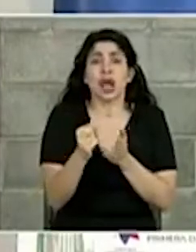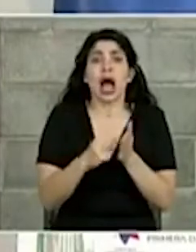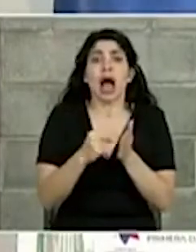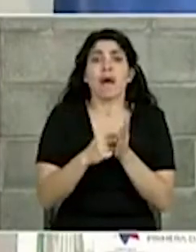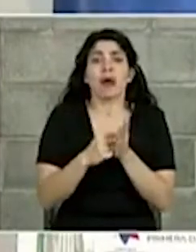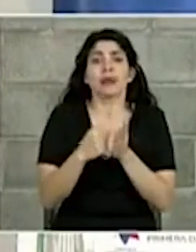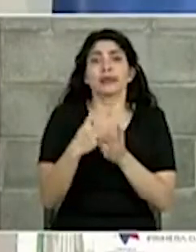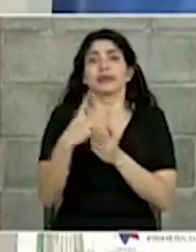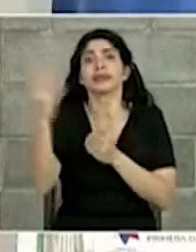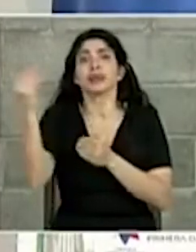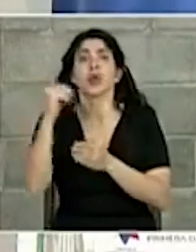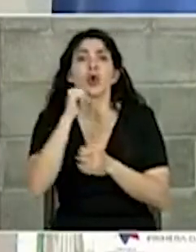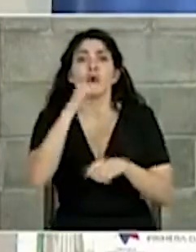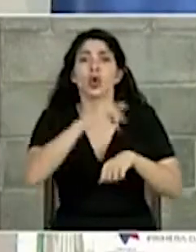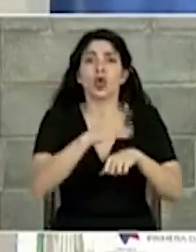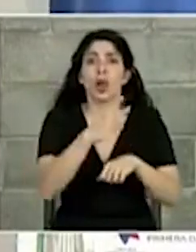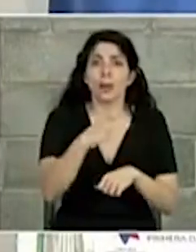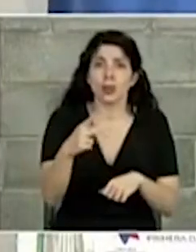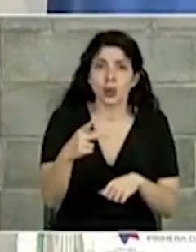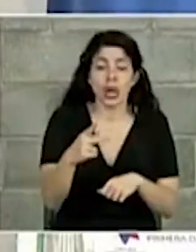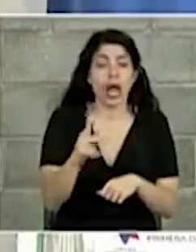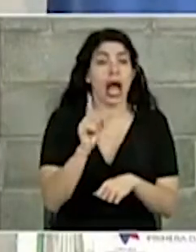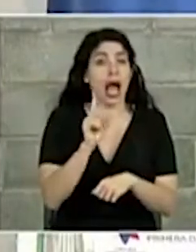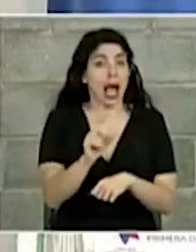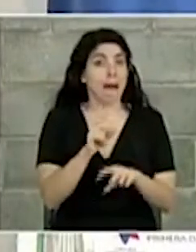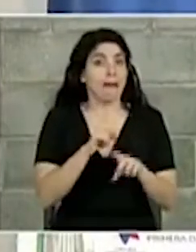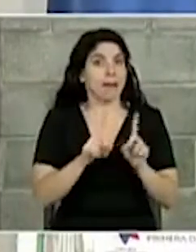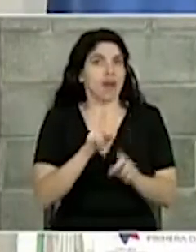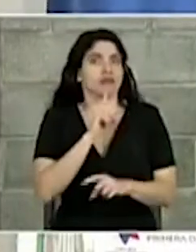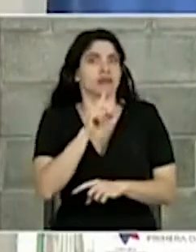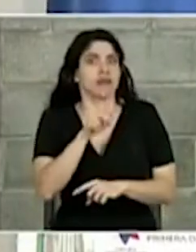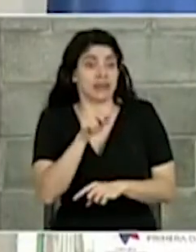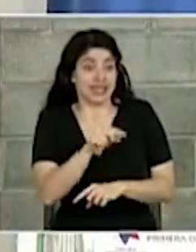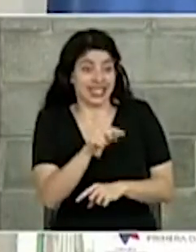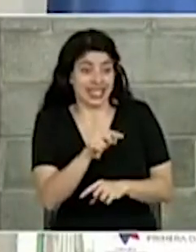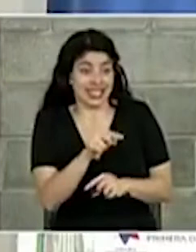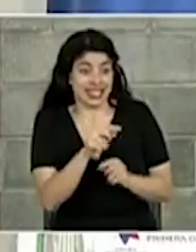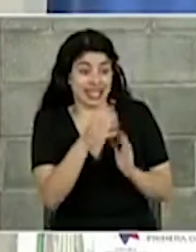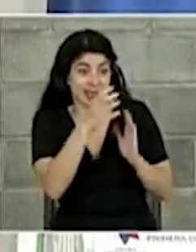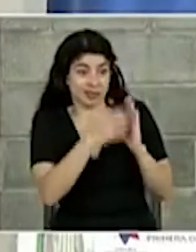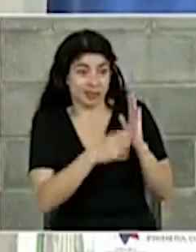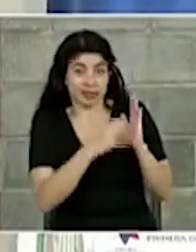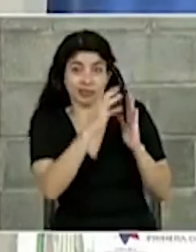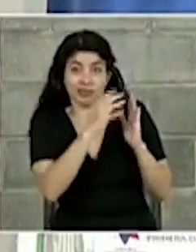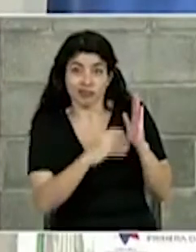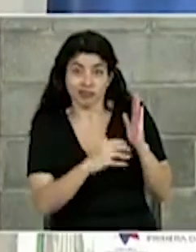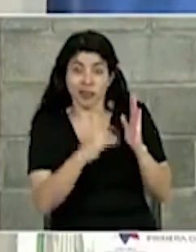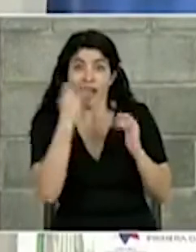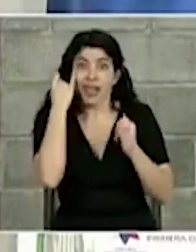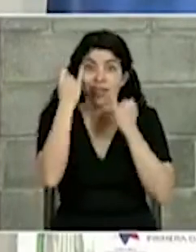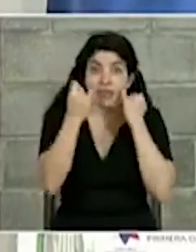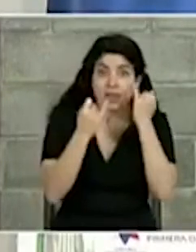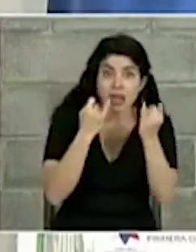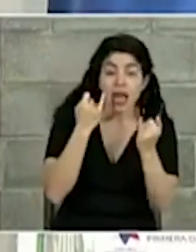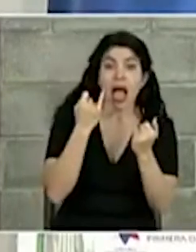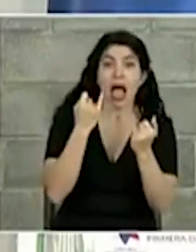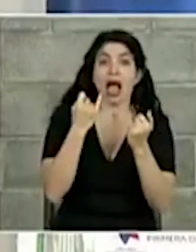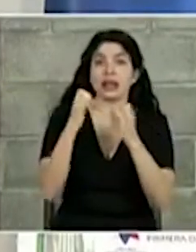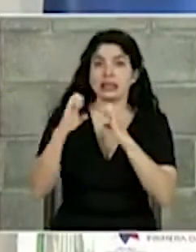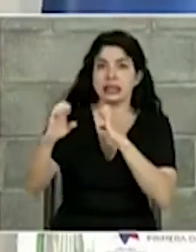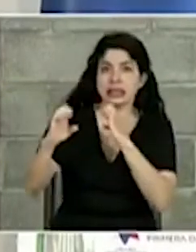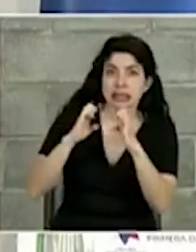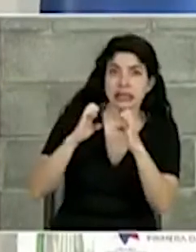escapan de puntarenas. Bueno, ciertamente, con este tipo de artículos, con este tipo de iniciativas, con